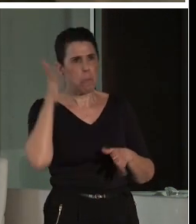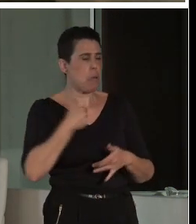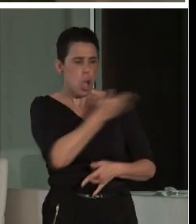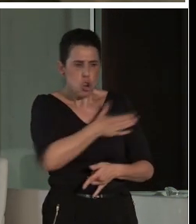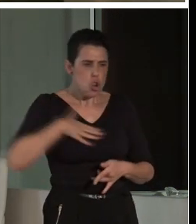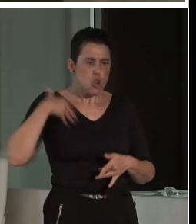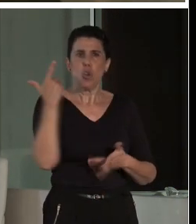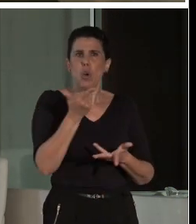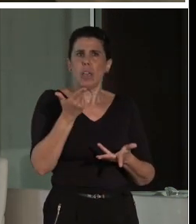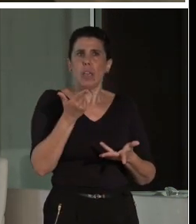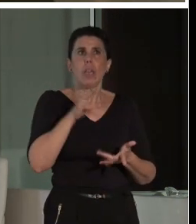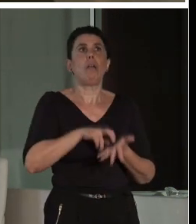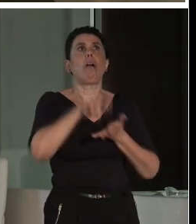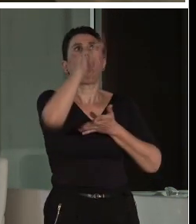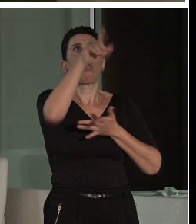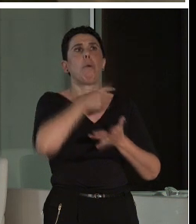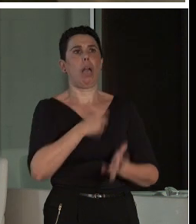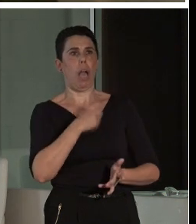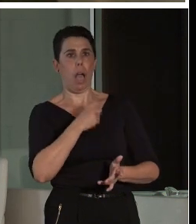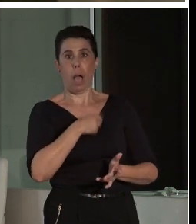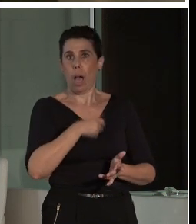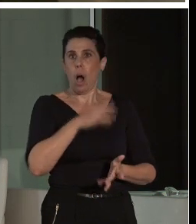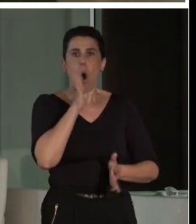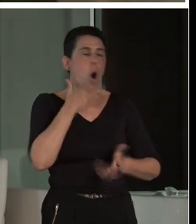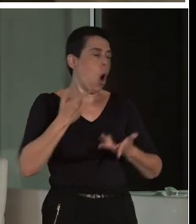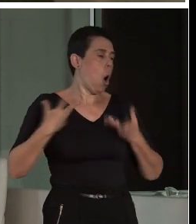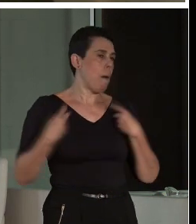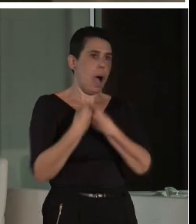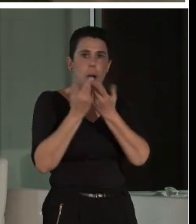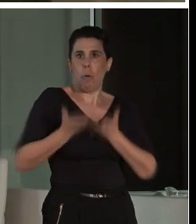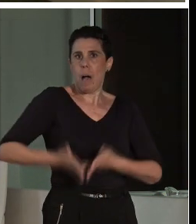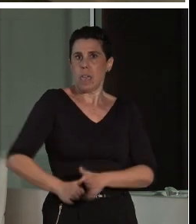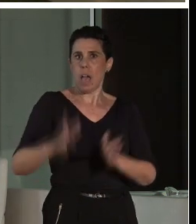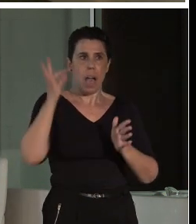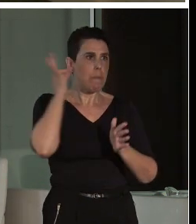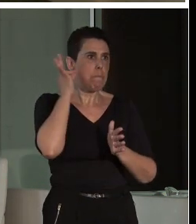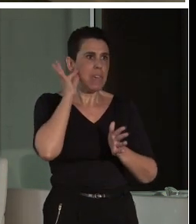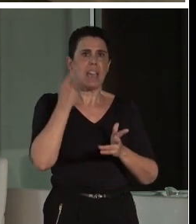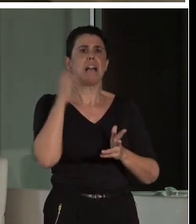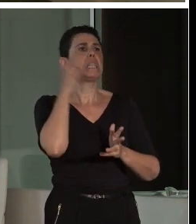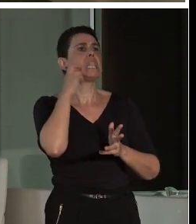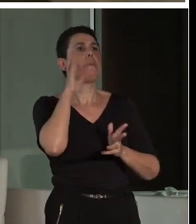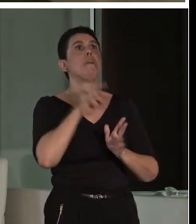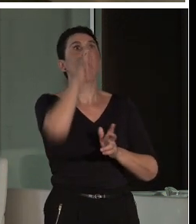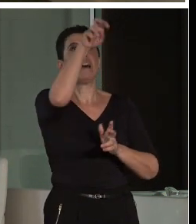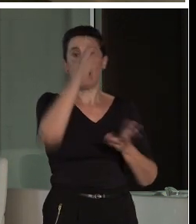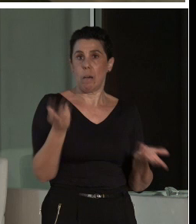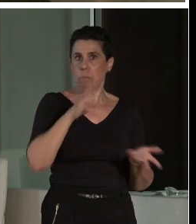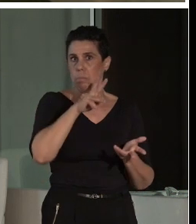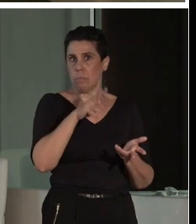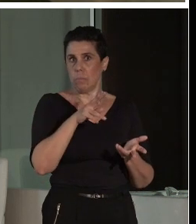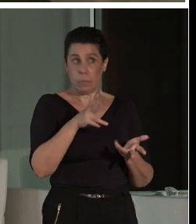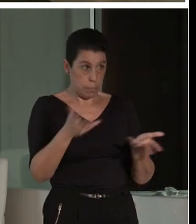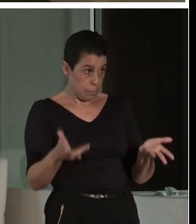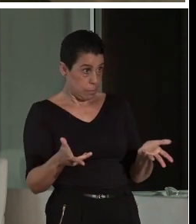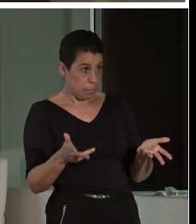andar subiendo escaleras porque me dan taquicardia. O voy con mi hija, me da miedo que mi niña se suba allá arriba. ¿Entendéis que sí que hay que